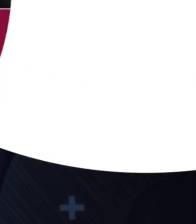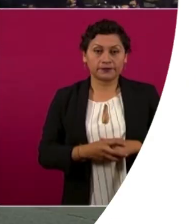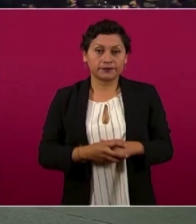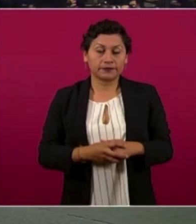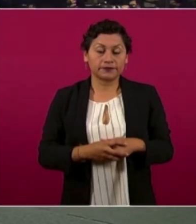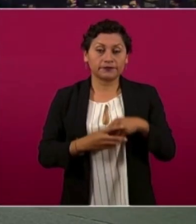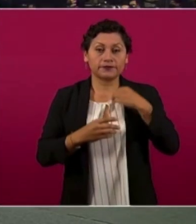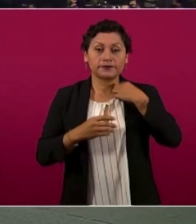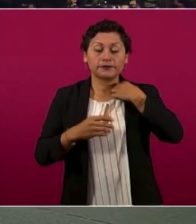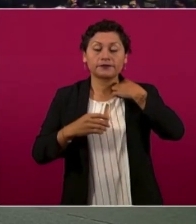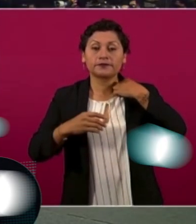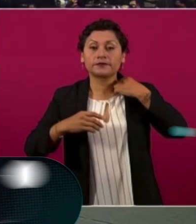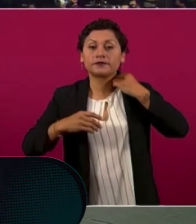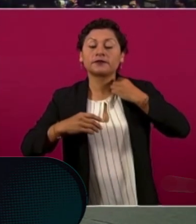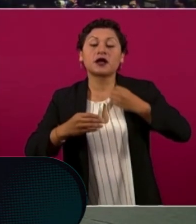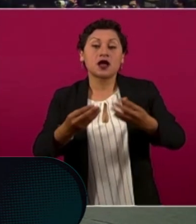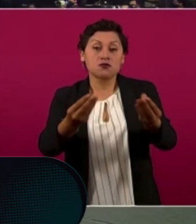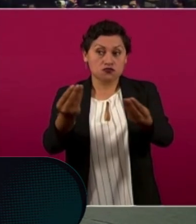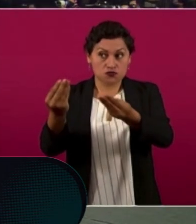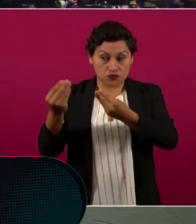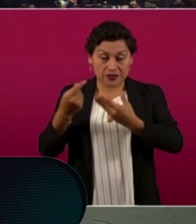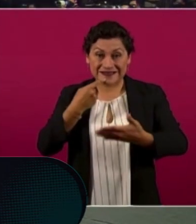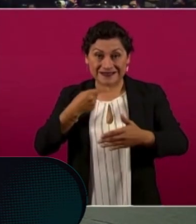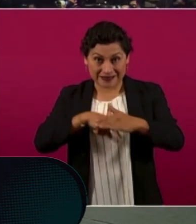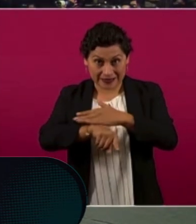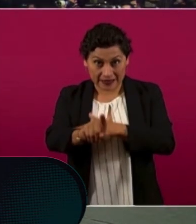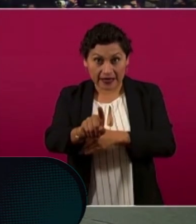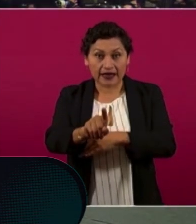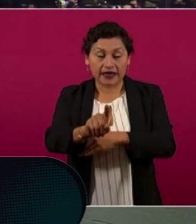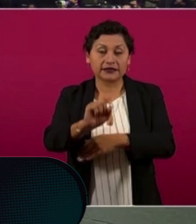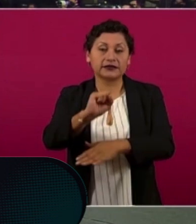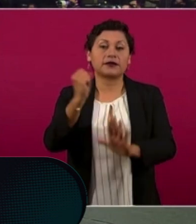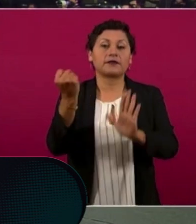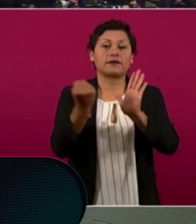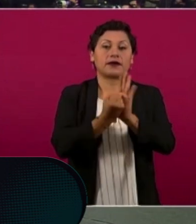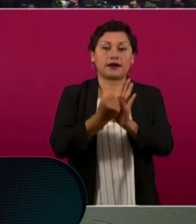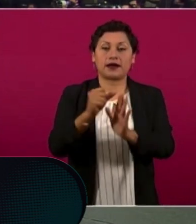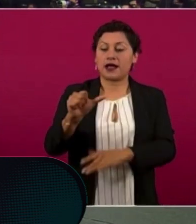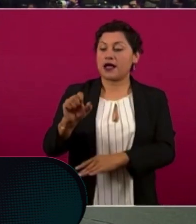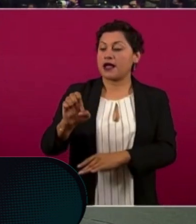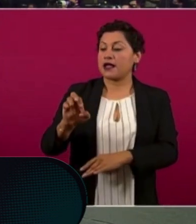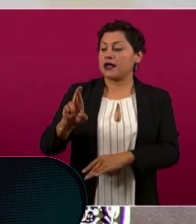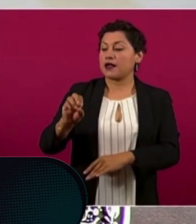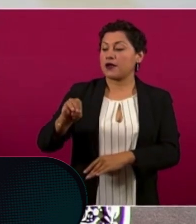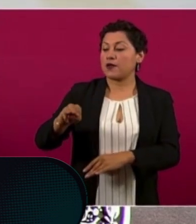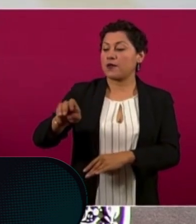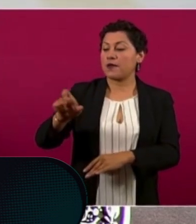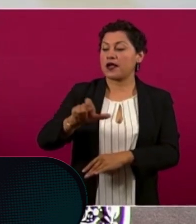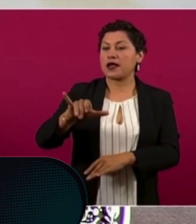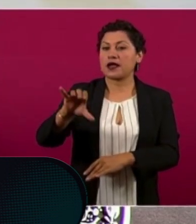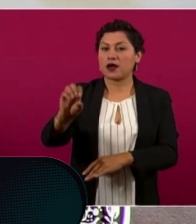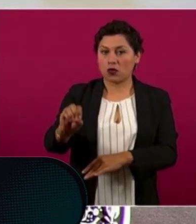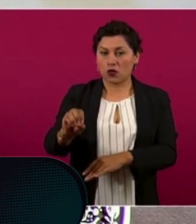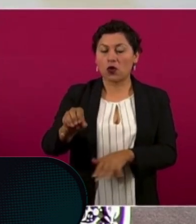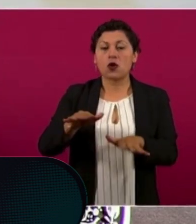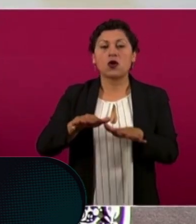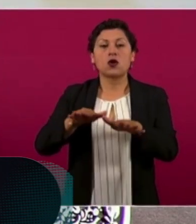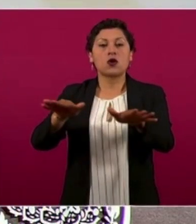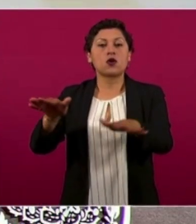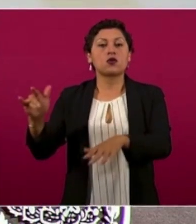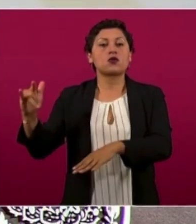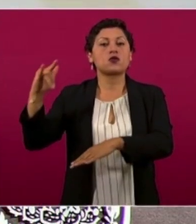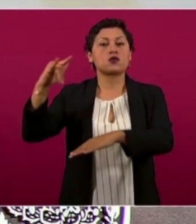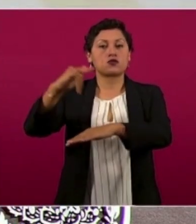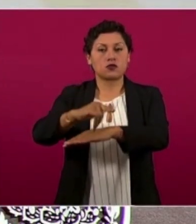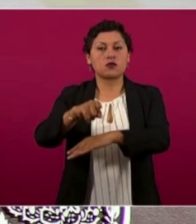La mayoría de las quejas se concentran en Aeroméxico y en el aeropuerto de la Ciudad de México, ahí es donde más